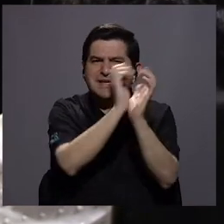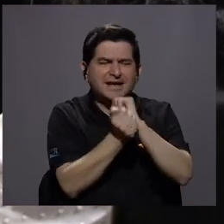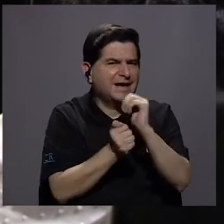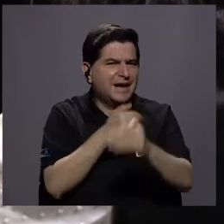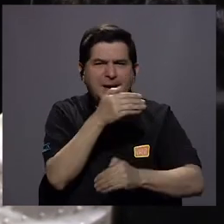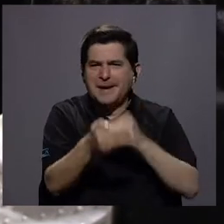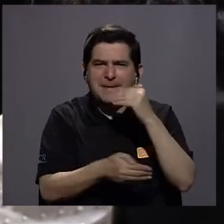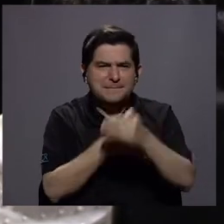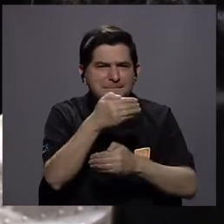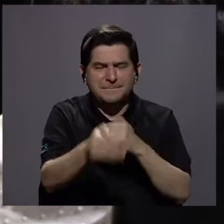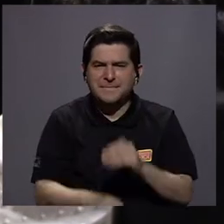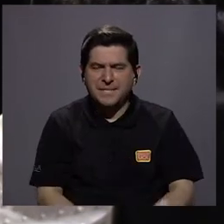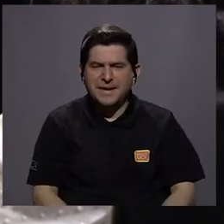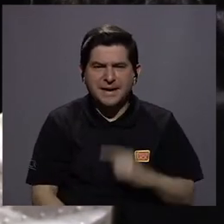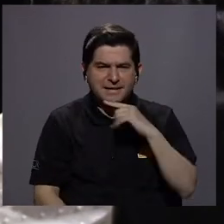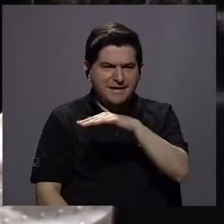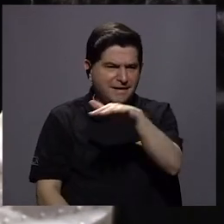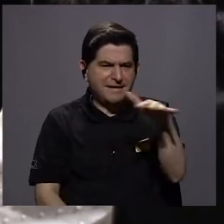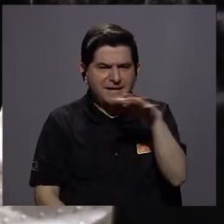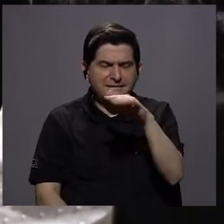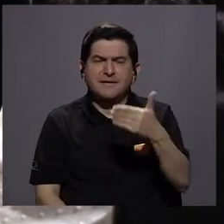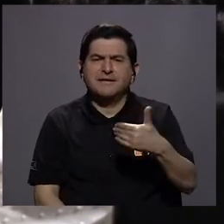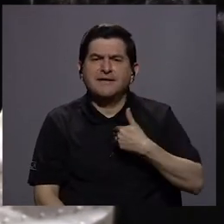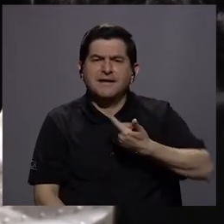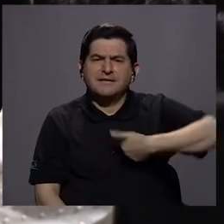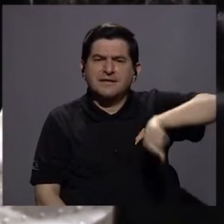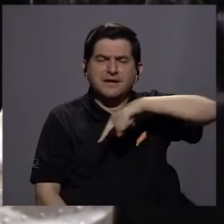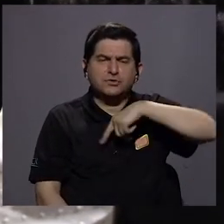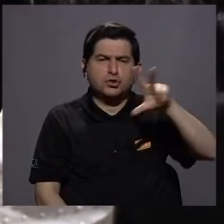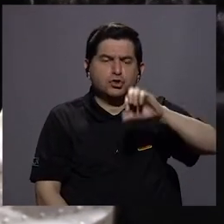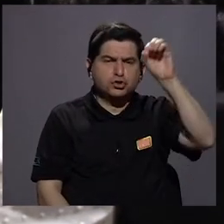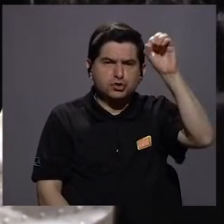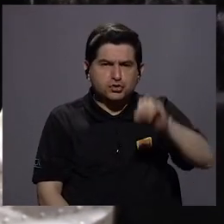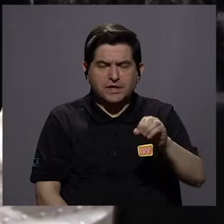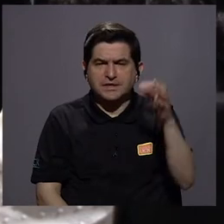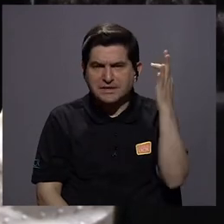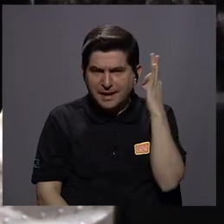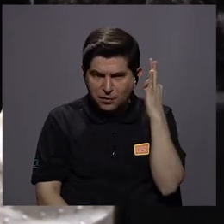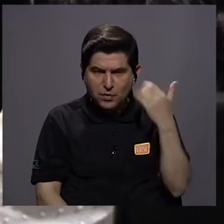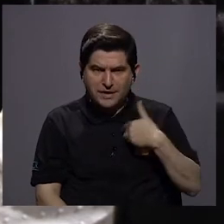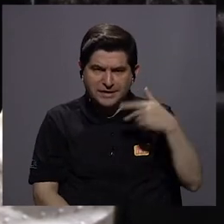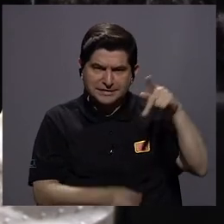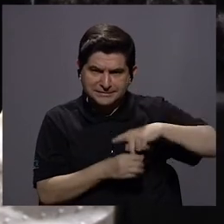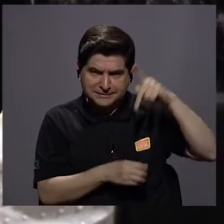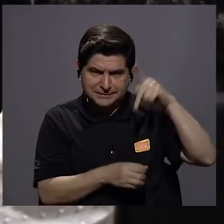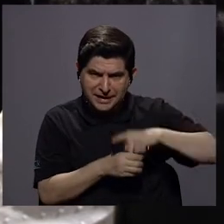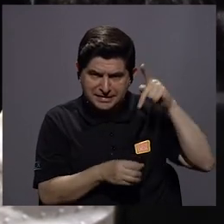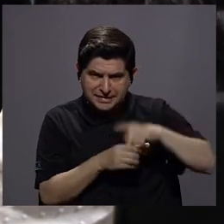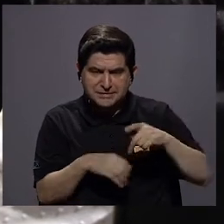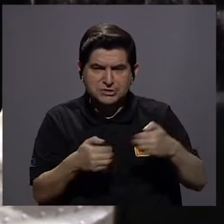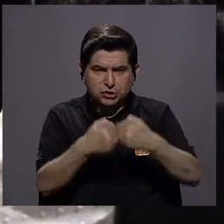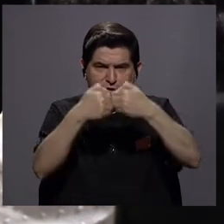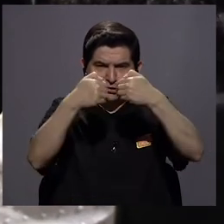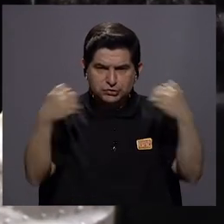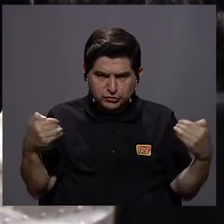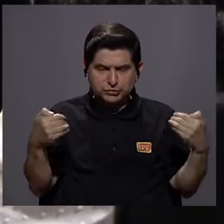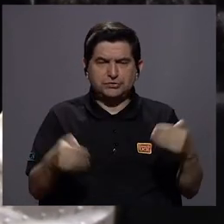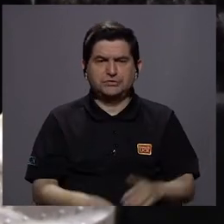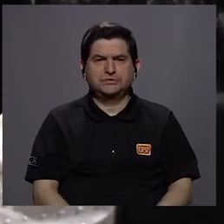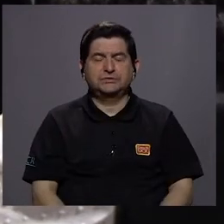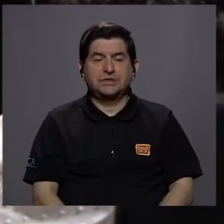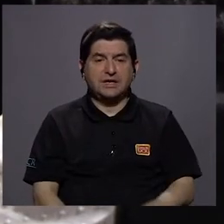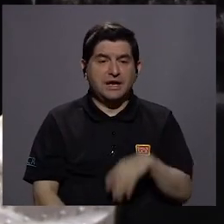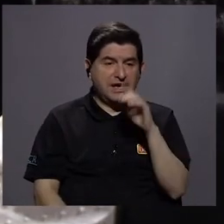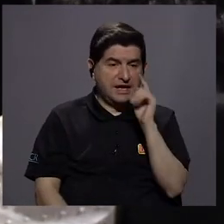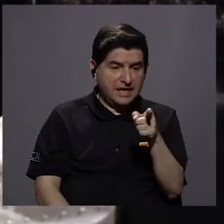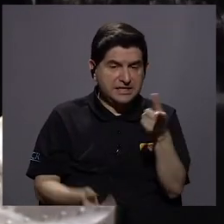o modificar esa realidad cuando tenemos un 30% de mujeres que tienen una participación en esa brecha en las que la pone